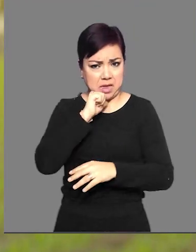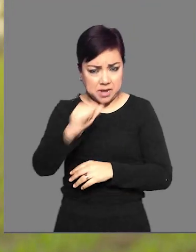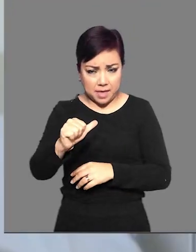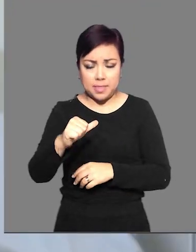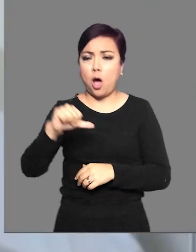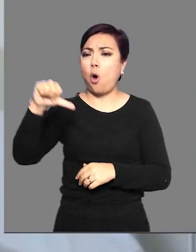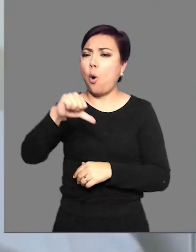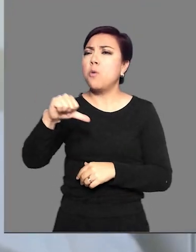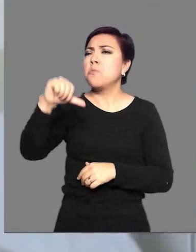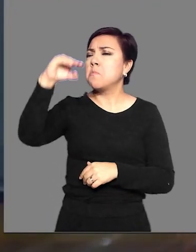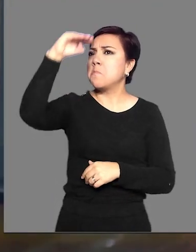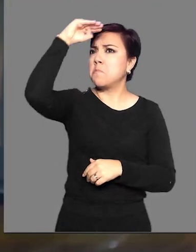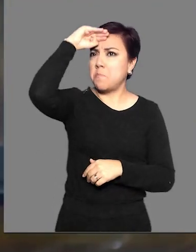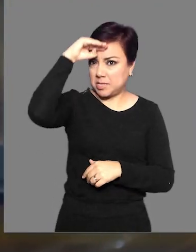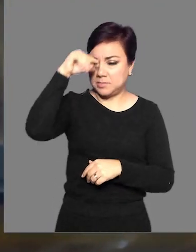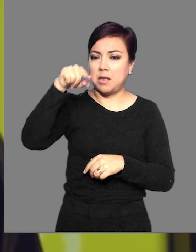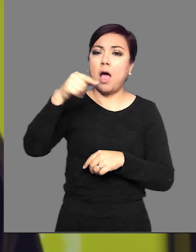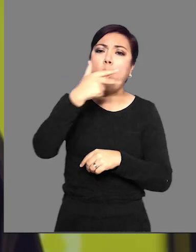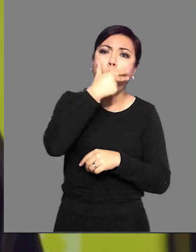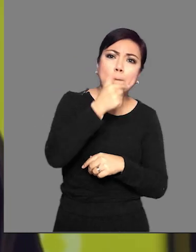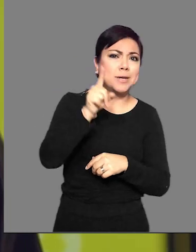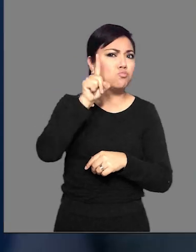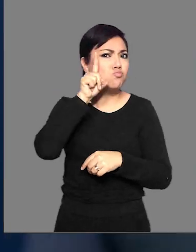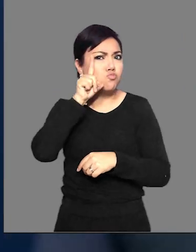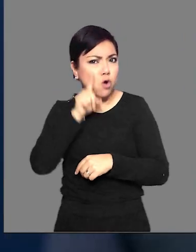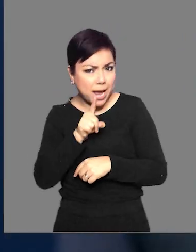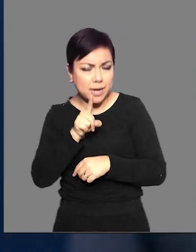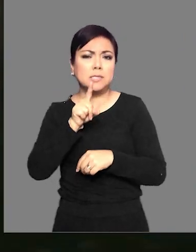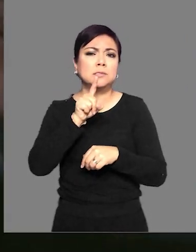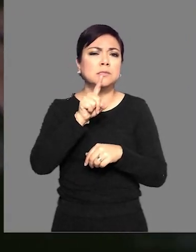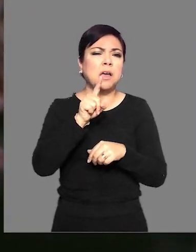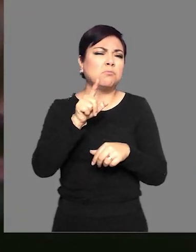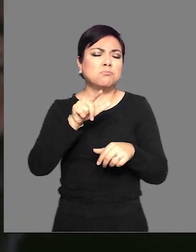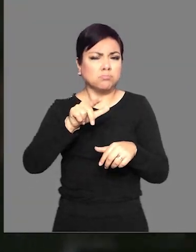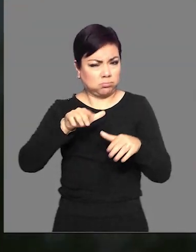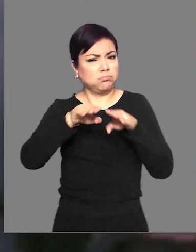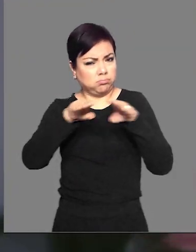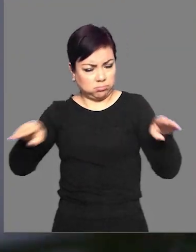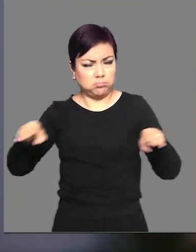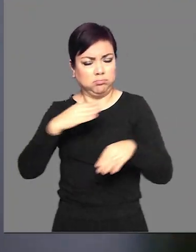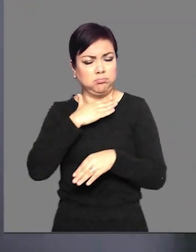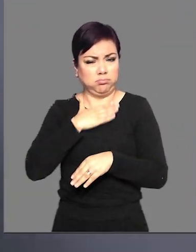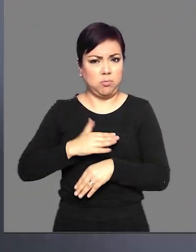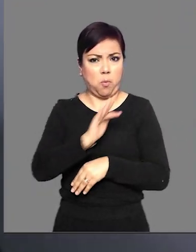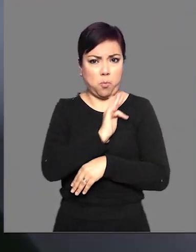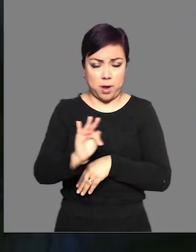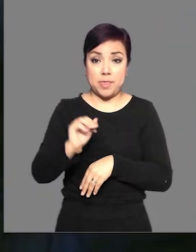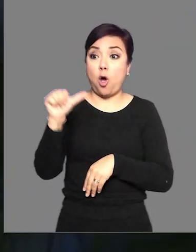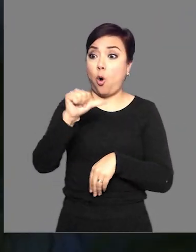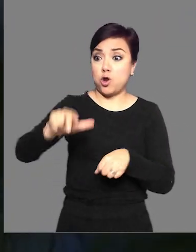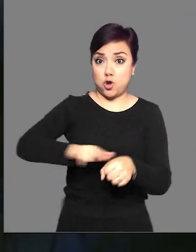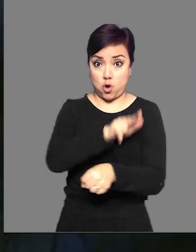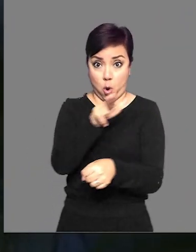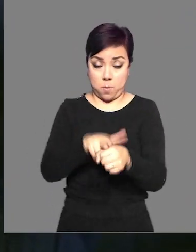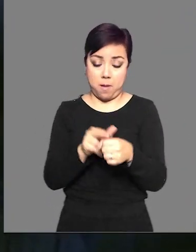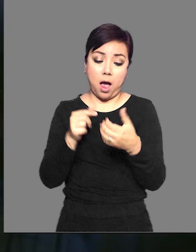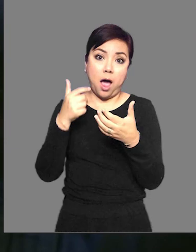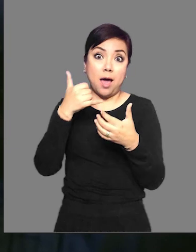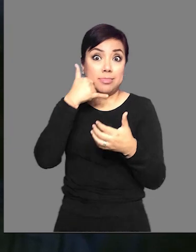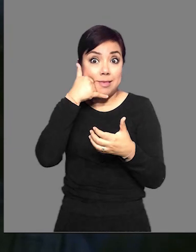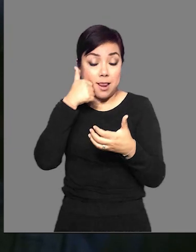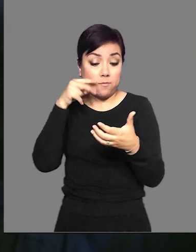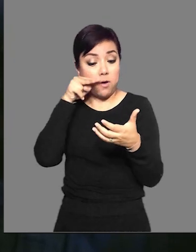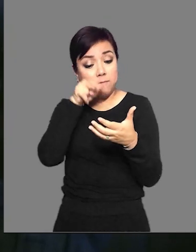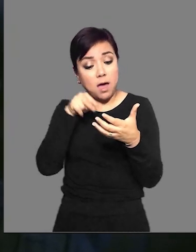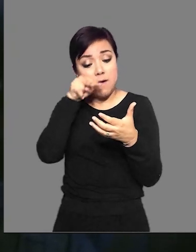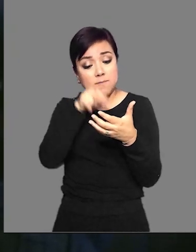Hoy es natural asumir que no hay roles o tareas exclusivas de la mujer o del hombre. Hoy es natural pasar hasta 5 horas observando un teléfono sin